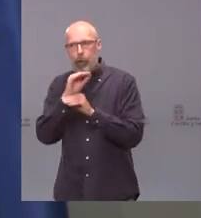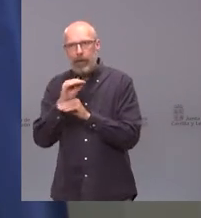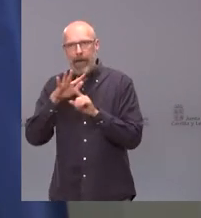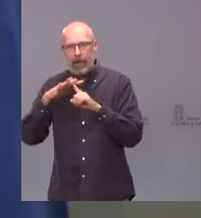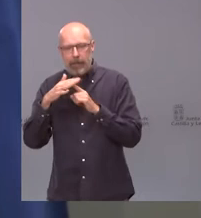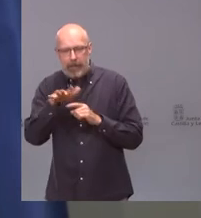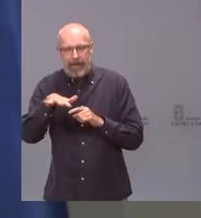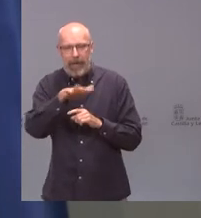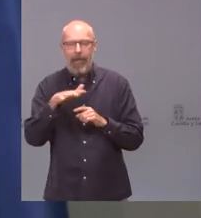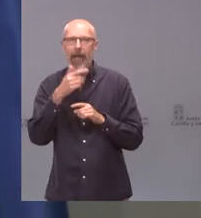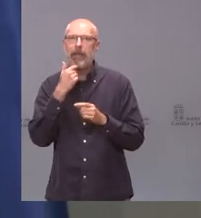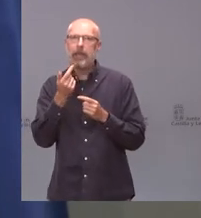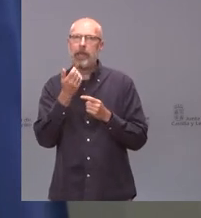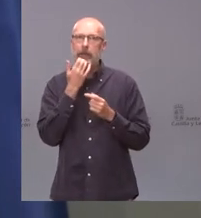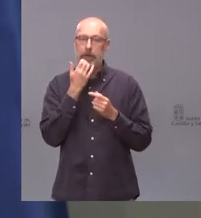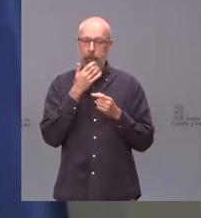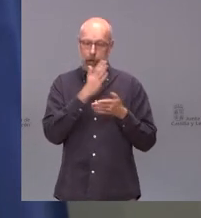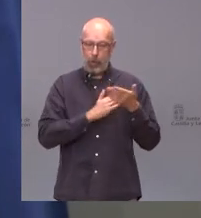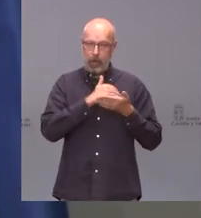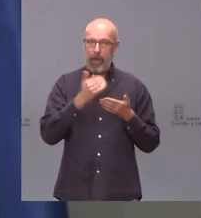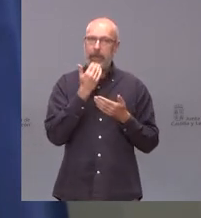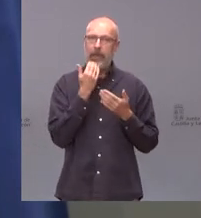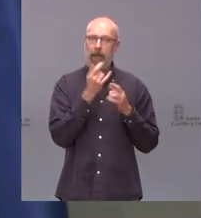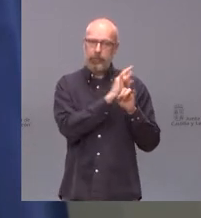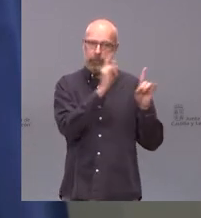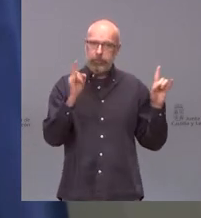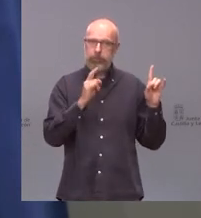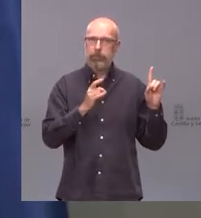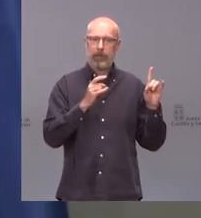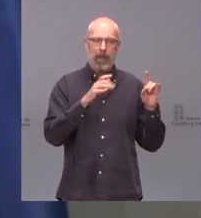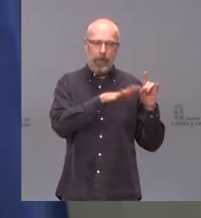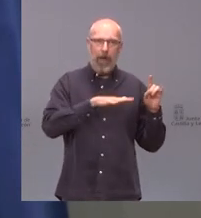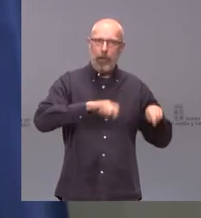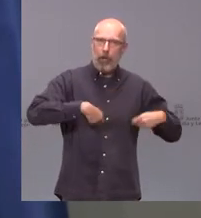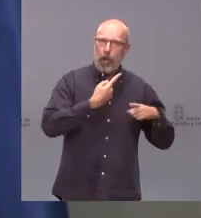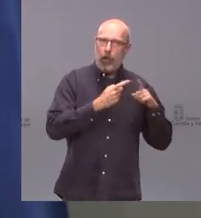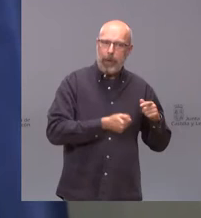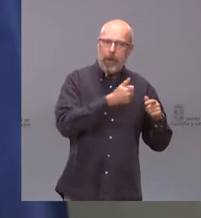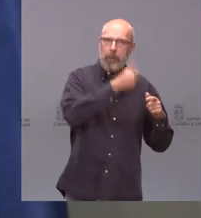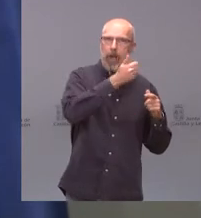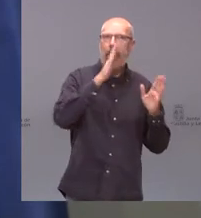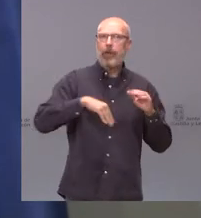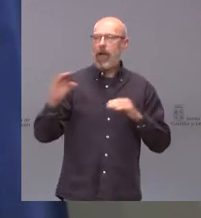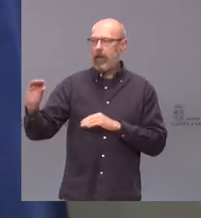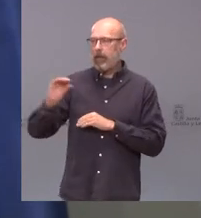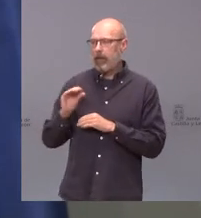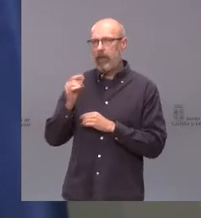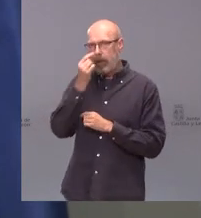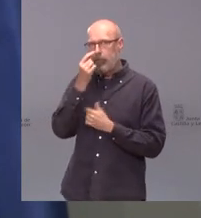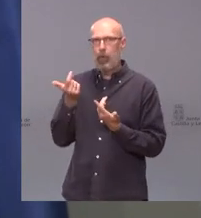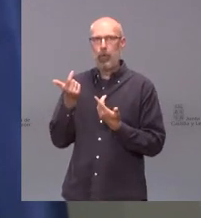tiene más espacios naturales, que tiene más kilómetros cuadrados, la topes en las ayudas. Es una nueva y reiterada